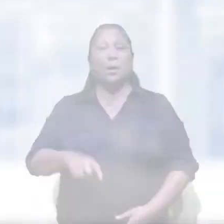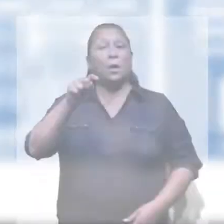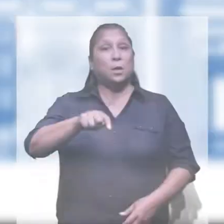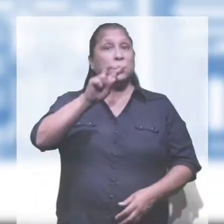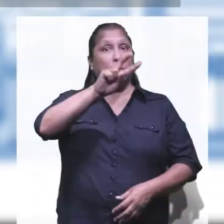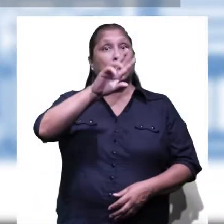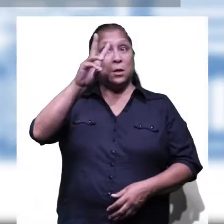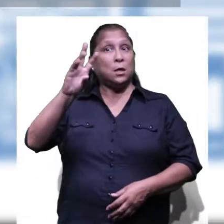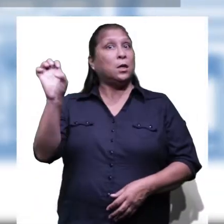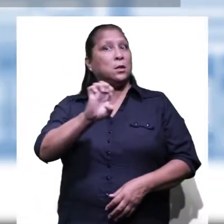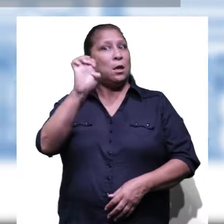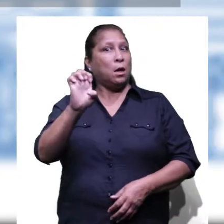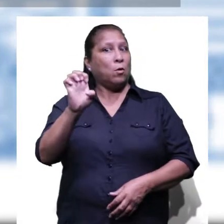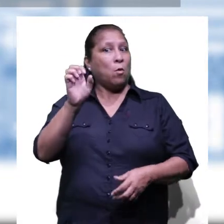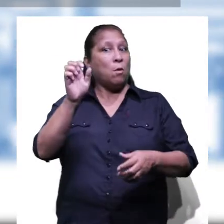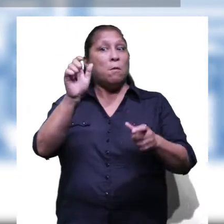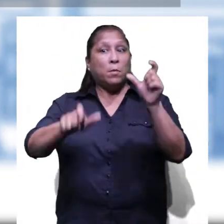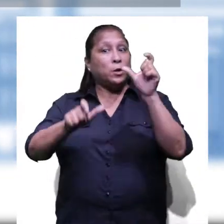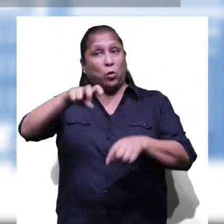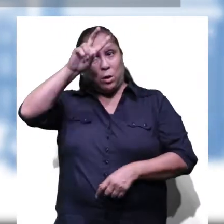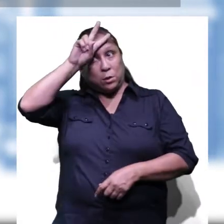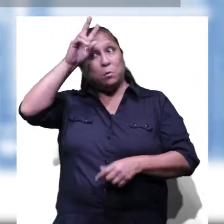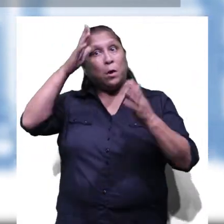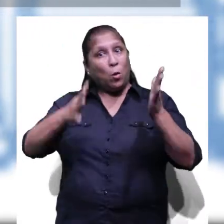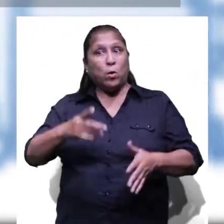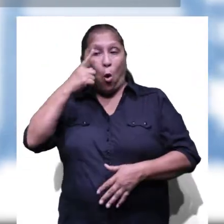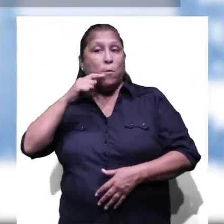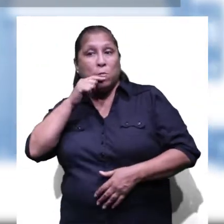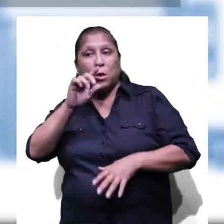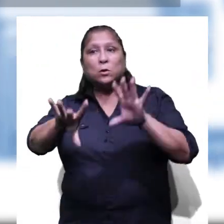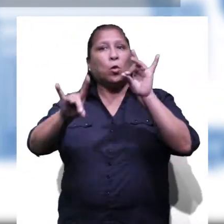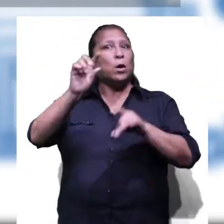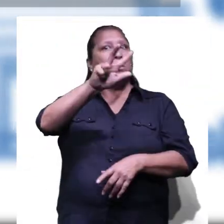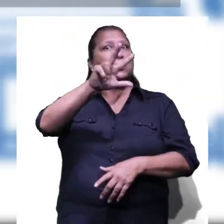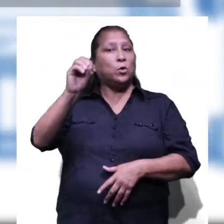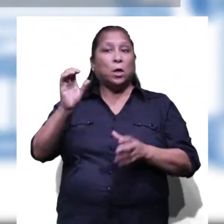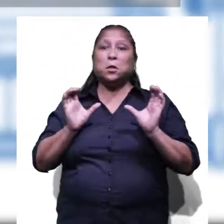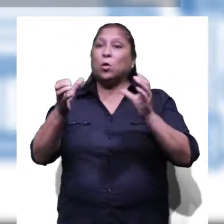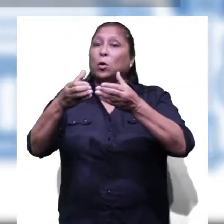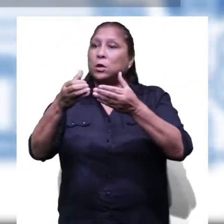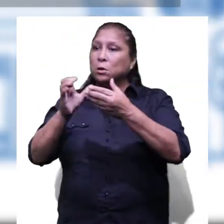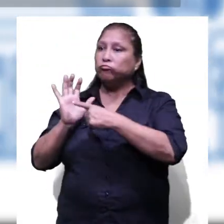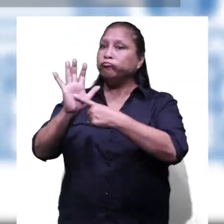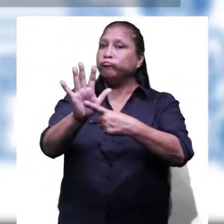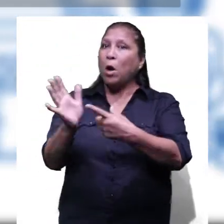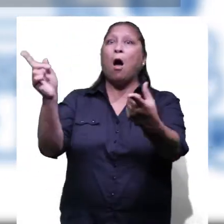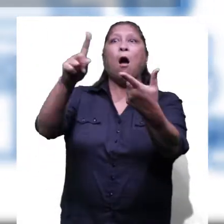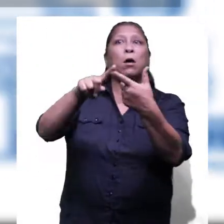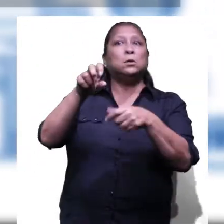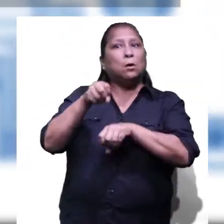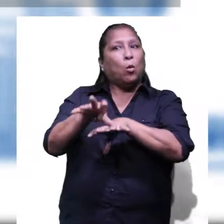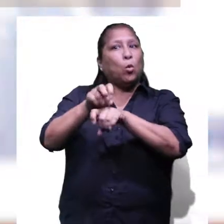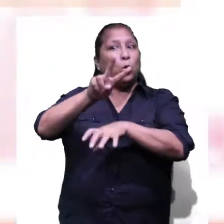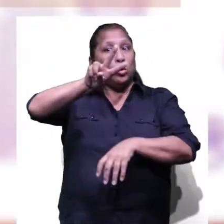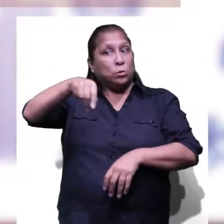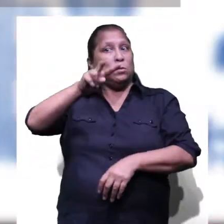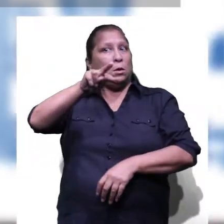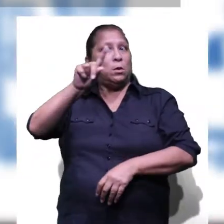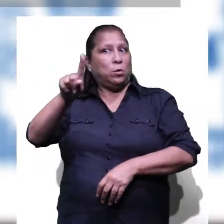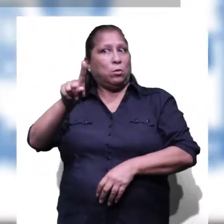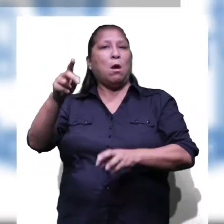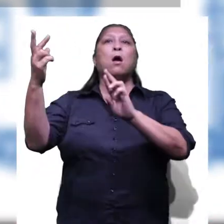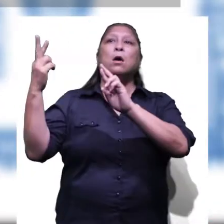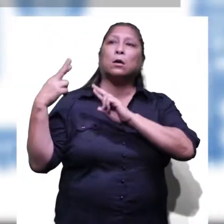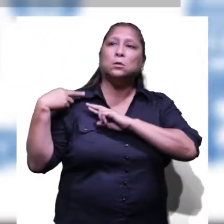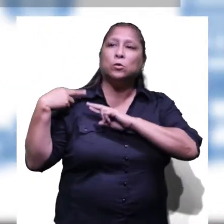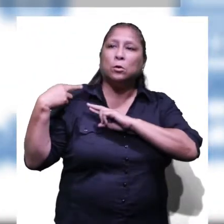Este 26 de enero, las peruanas y peruanos elegiremos a 130 congresistas que nos representarán hasta julio del 2021. Es